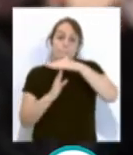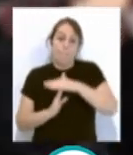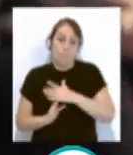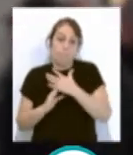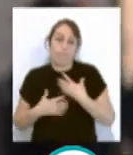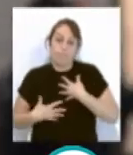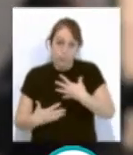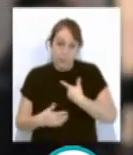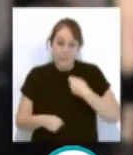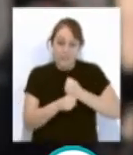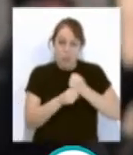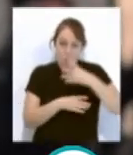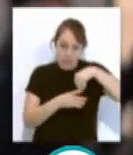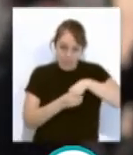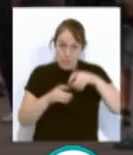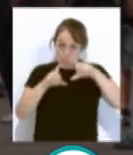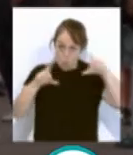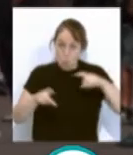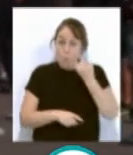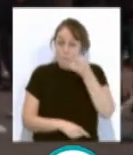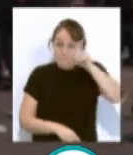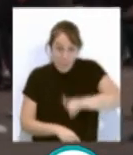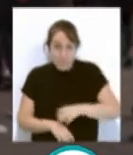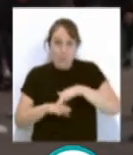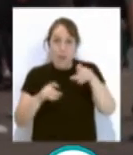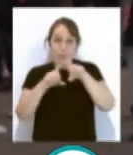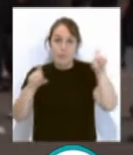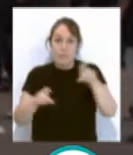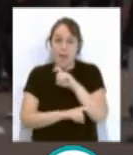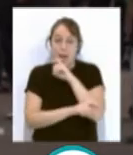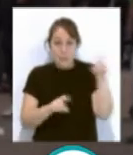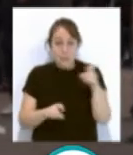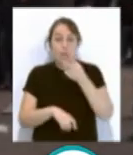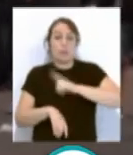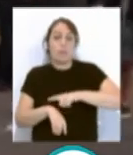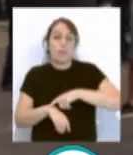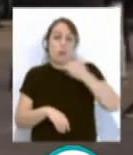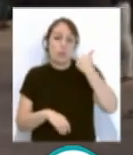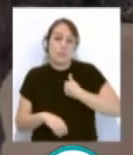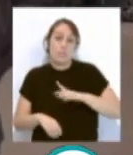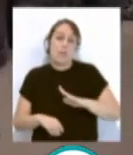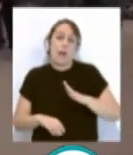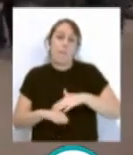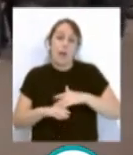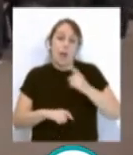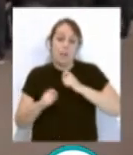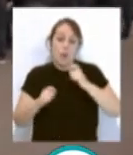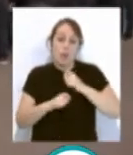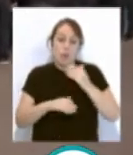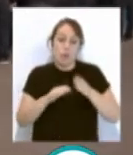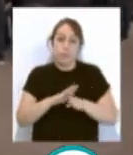fatorías tendrán de plazo un mes para comunicarlo a la empresa, tiempo que se ha establecido para continuar la negociación.